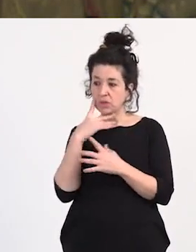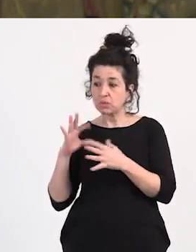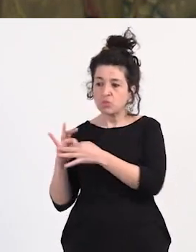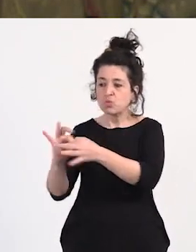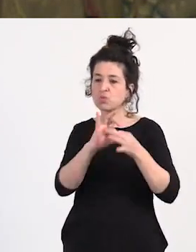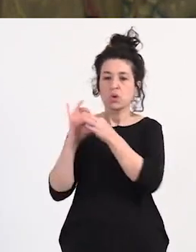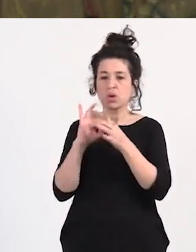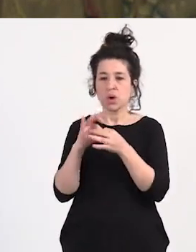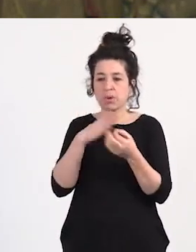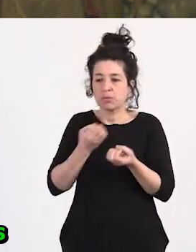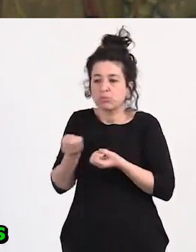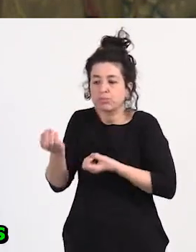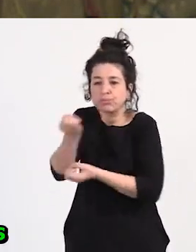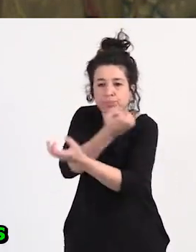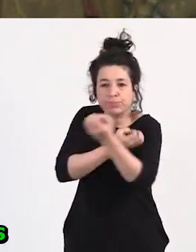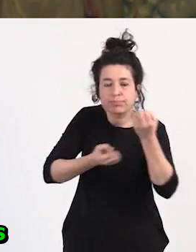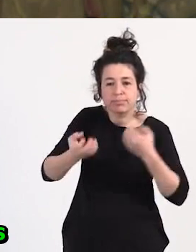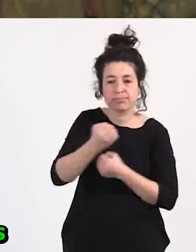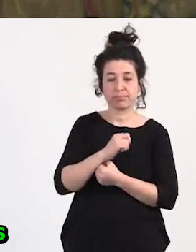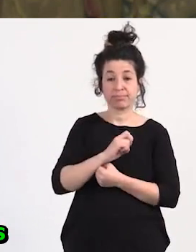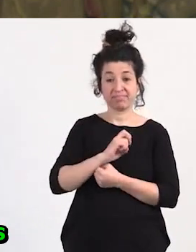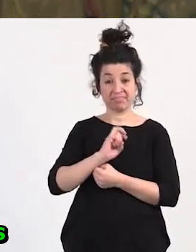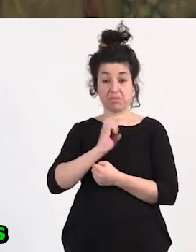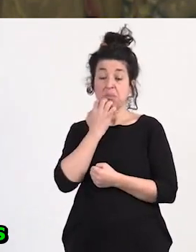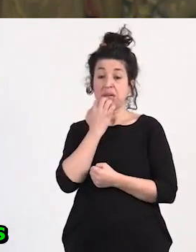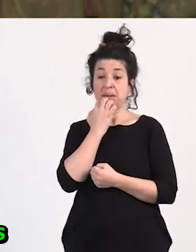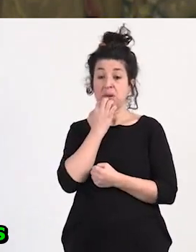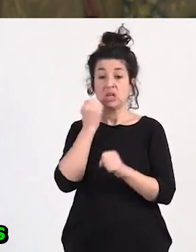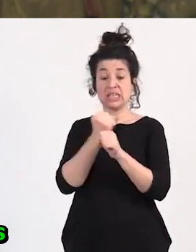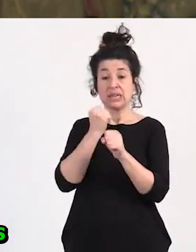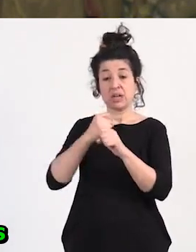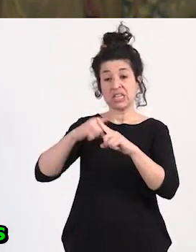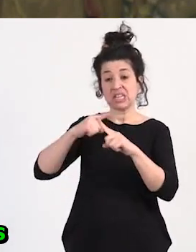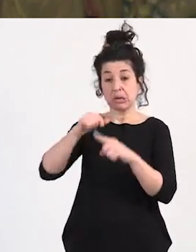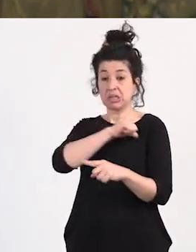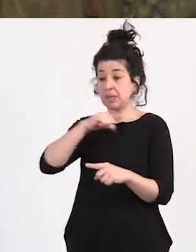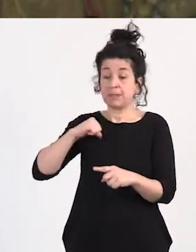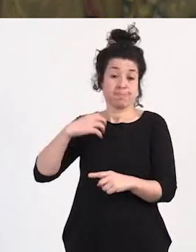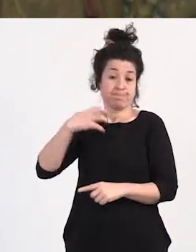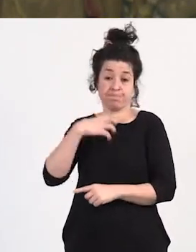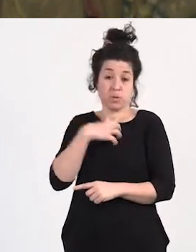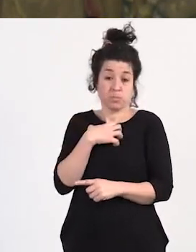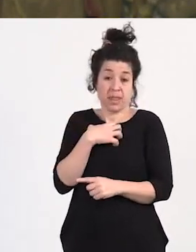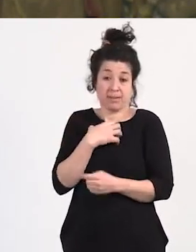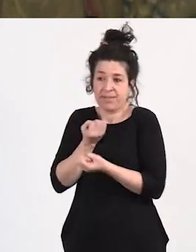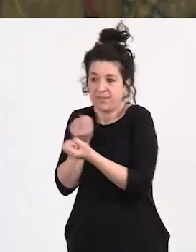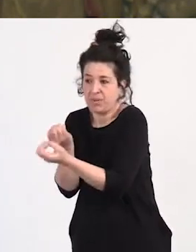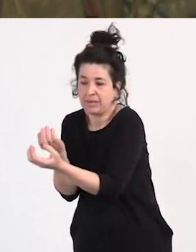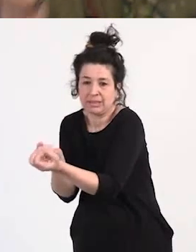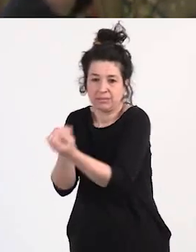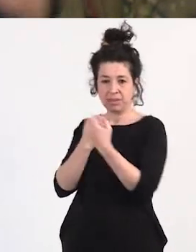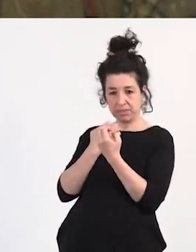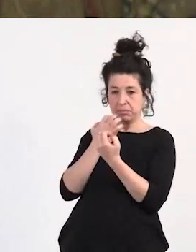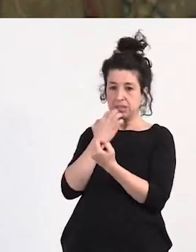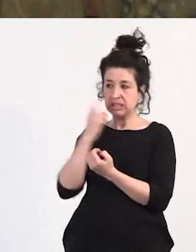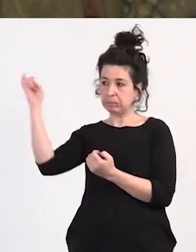transmitir la información cosa que otras compañeras por ejemplo las trabajadoras sexuales independientes no pueden transmitir la información si